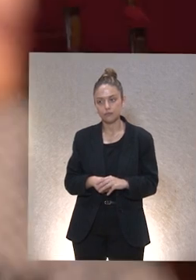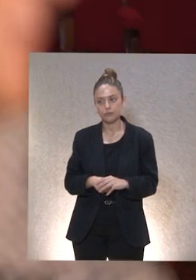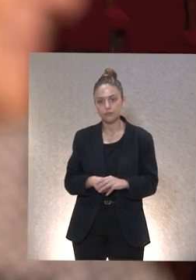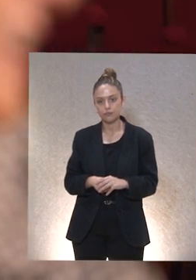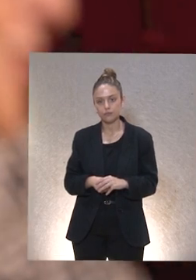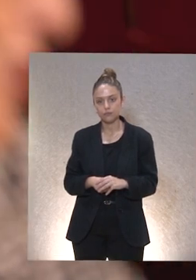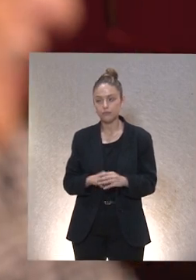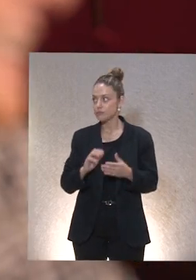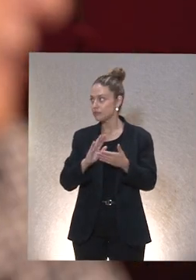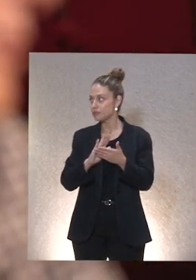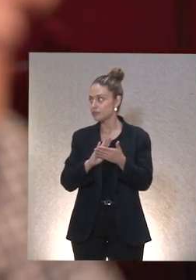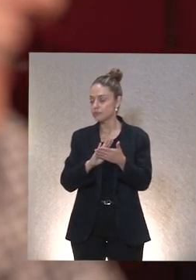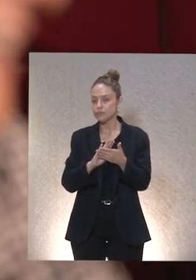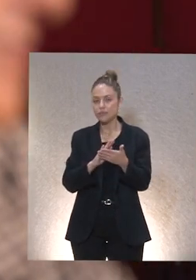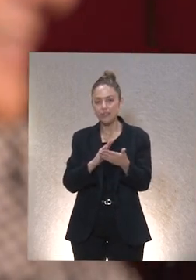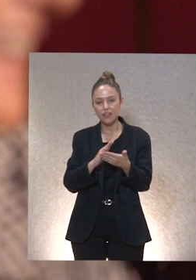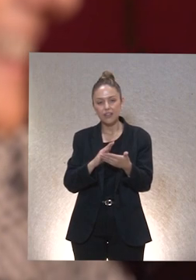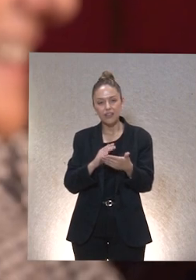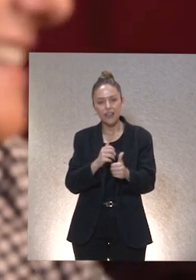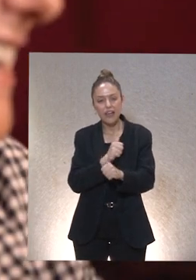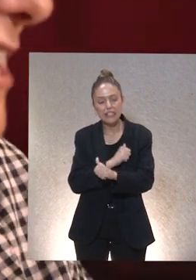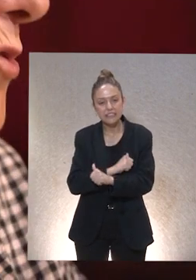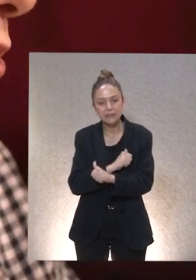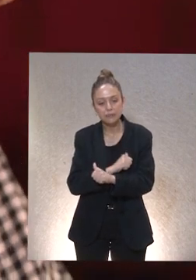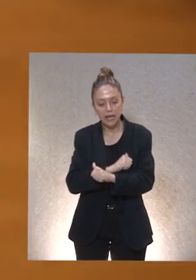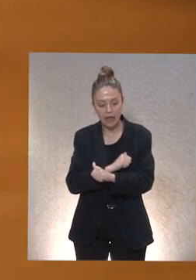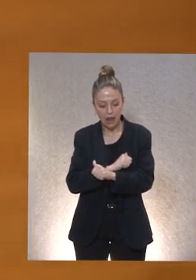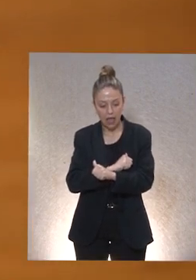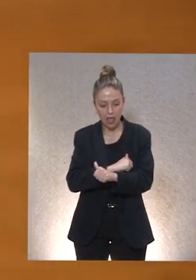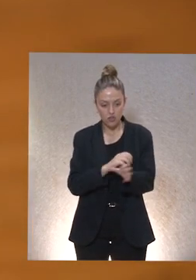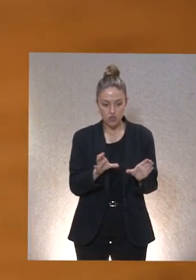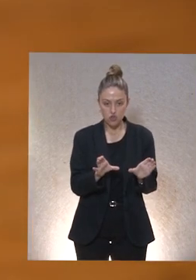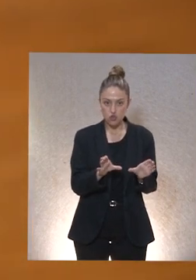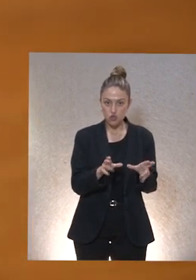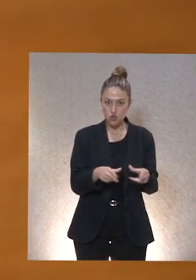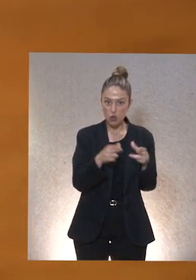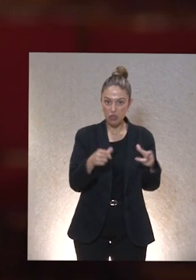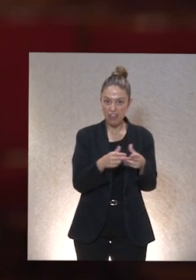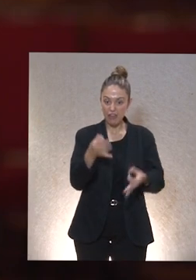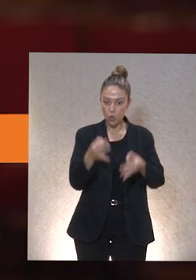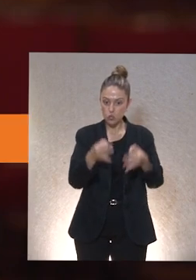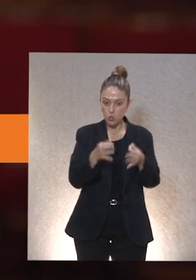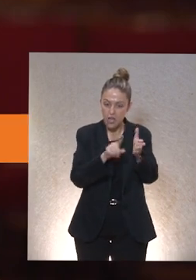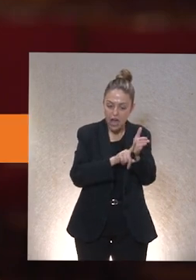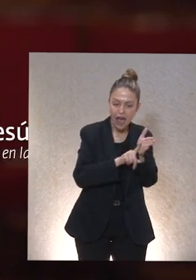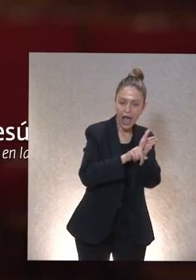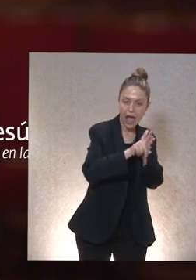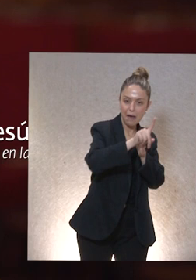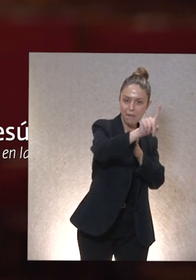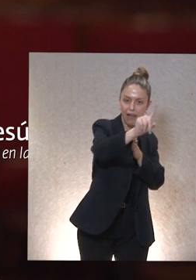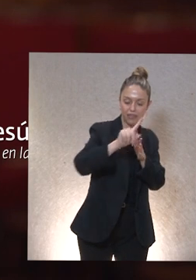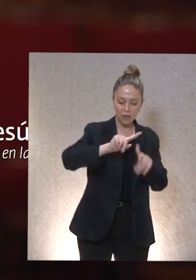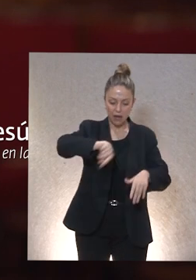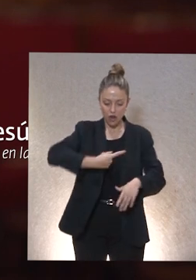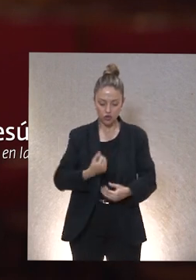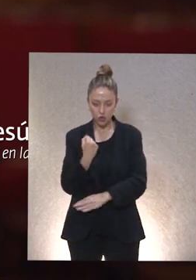¿Hasta qué punto hay que esperar a que la sociedad avance en justicia para que nosotros demos apoyos